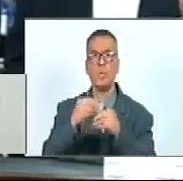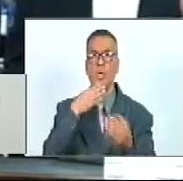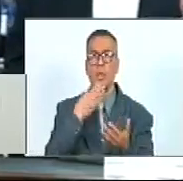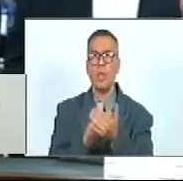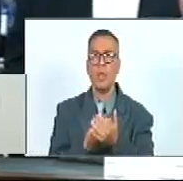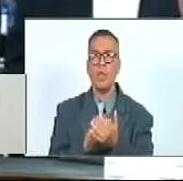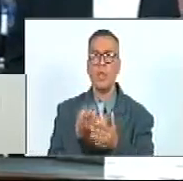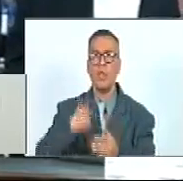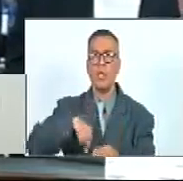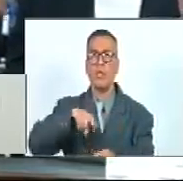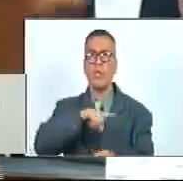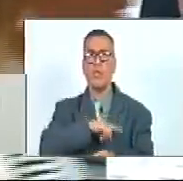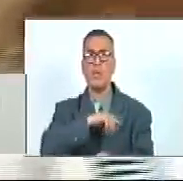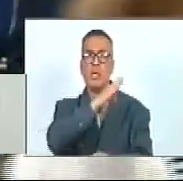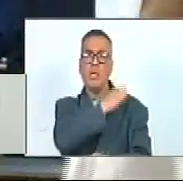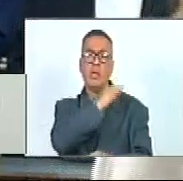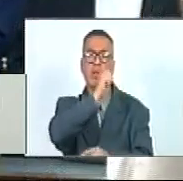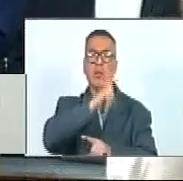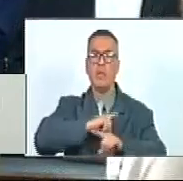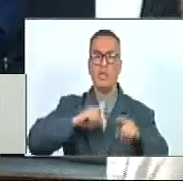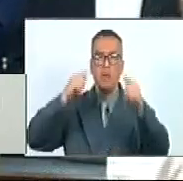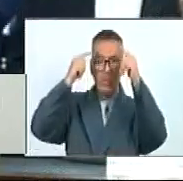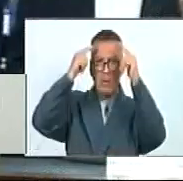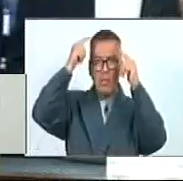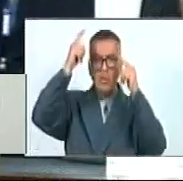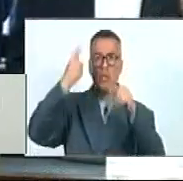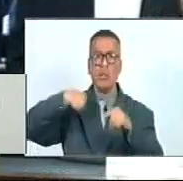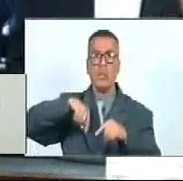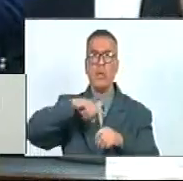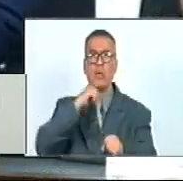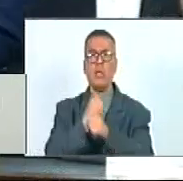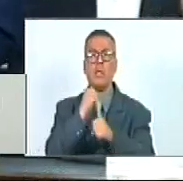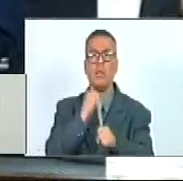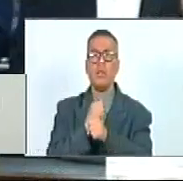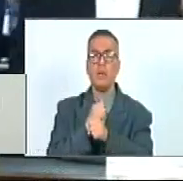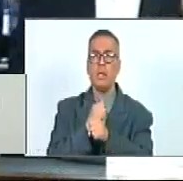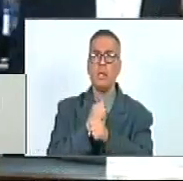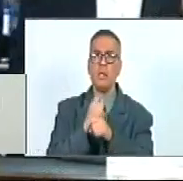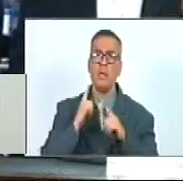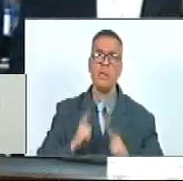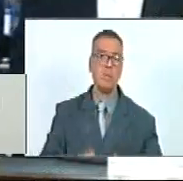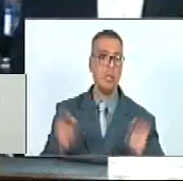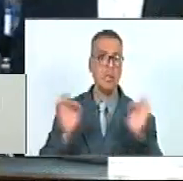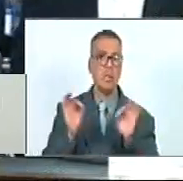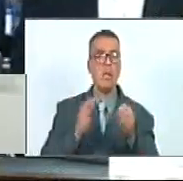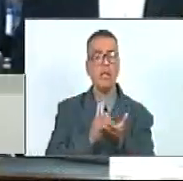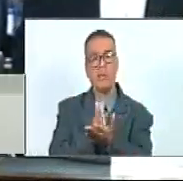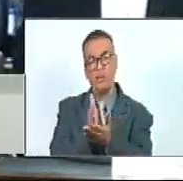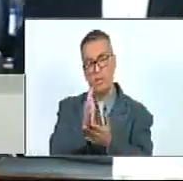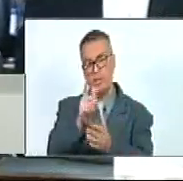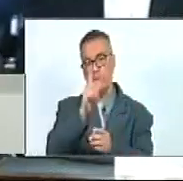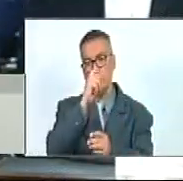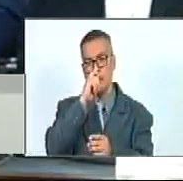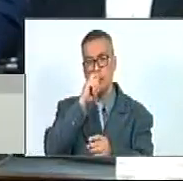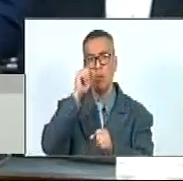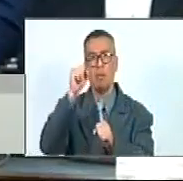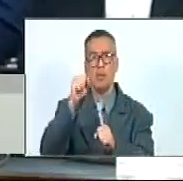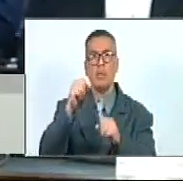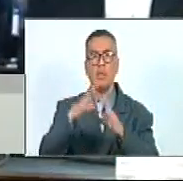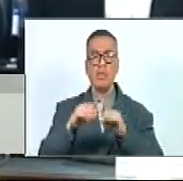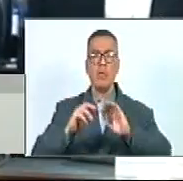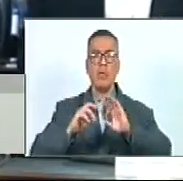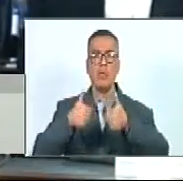A Nuestro Comandante Hugo Chávez Y Al Trabajo Incansable Del Presidente Nicolás Maduro Con Todas Las